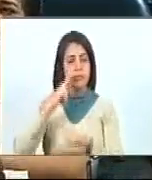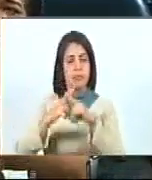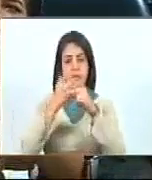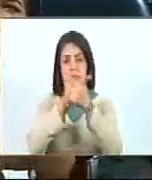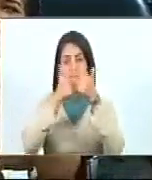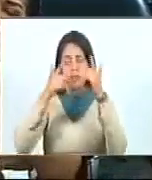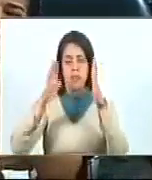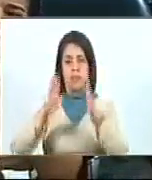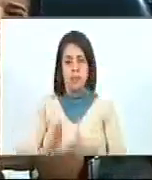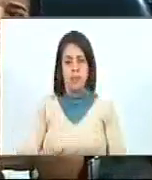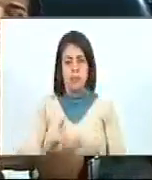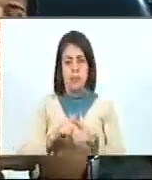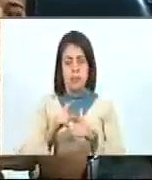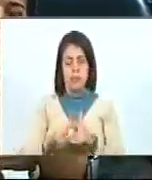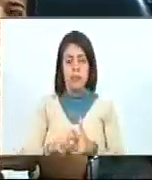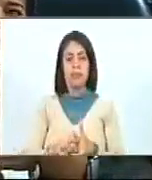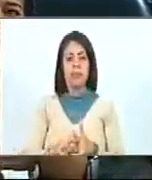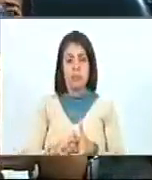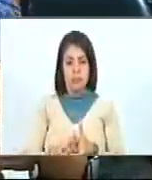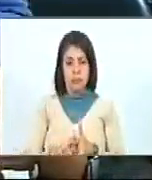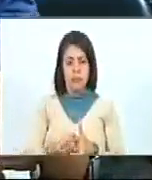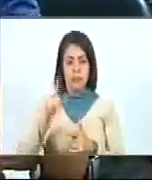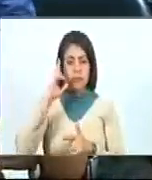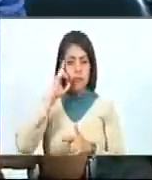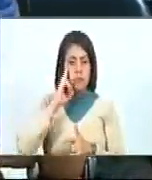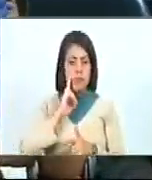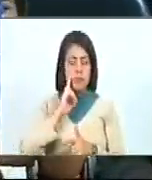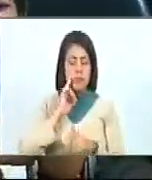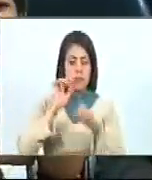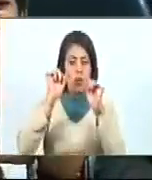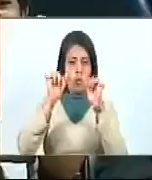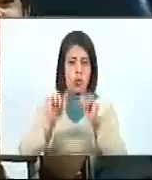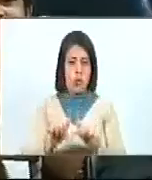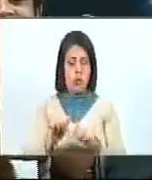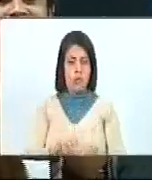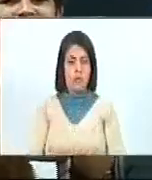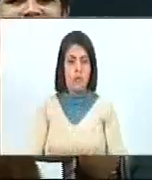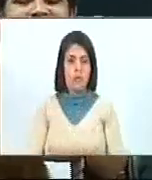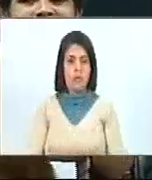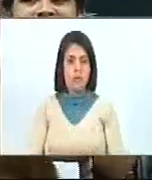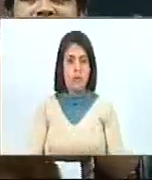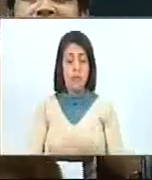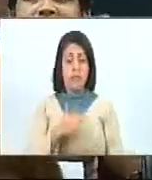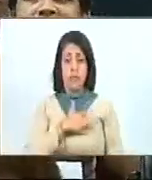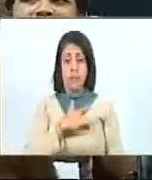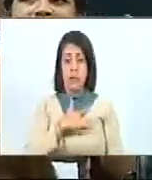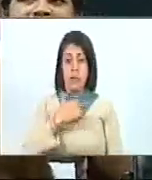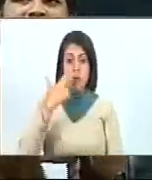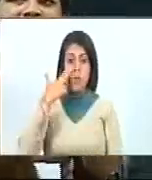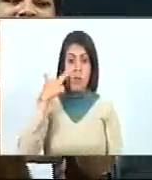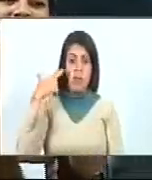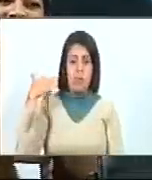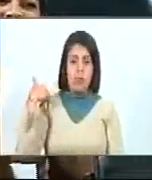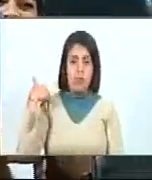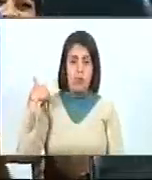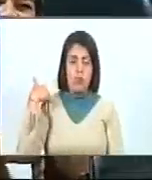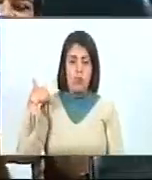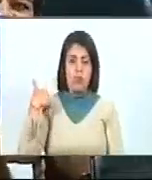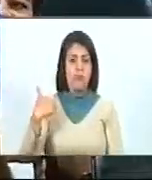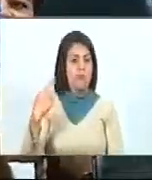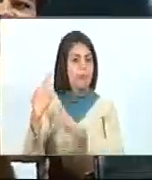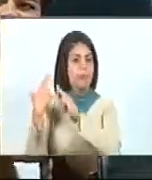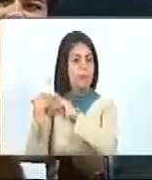libertador al brigadier Bolívar. Hoy nos sentimos orgullosos de